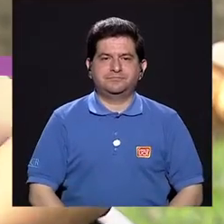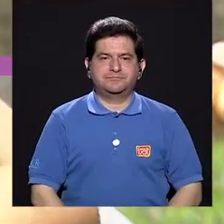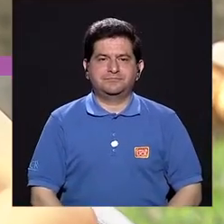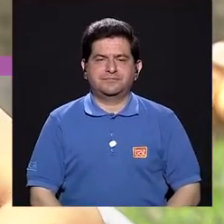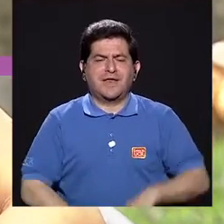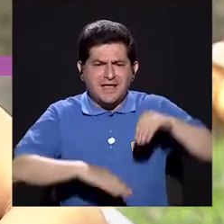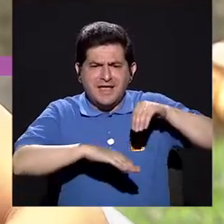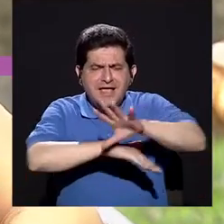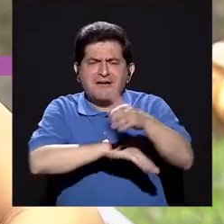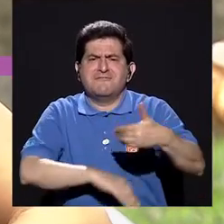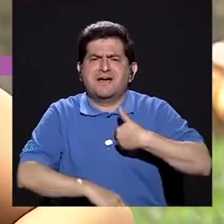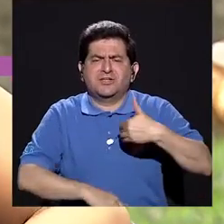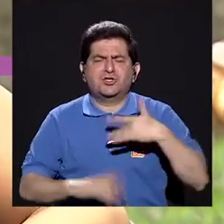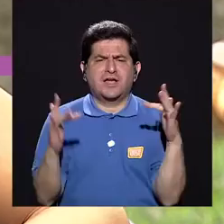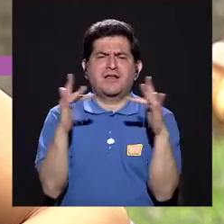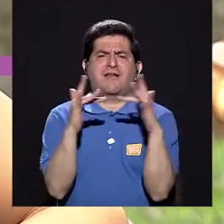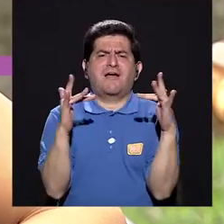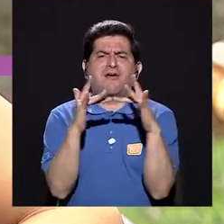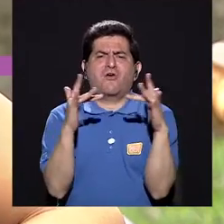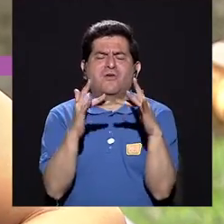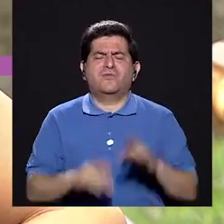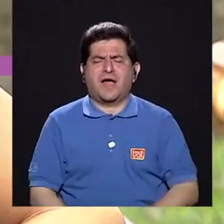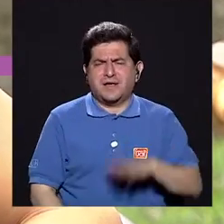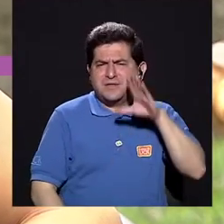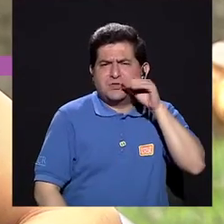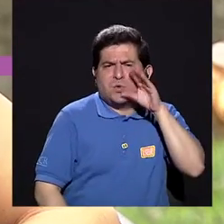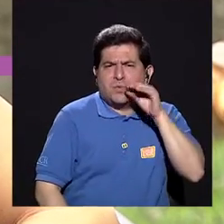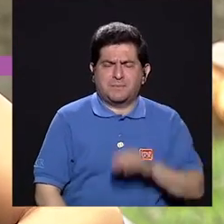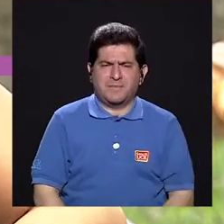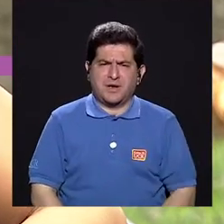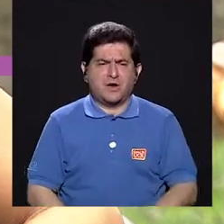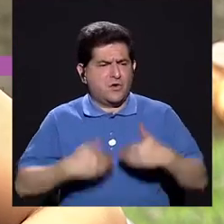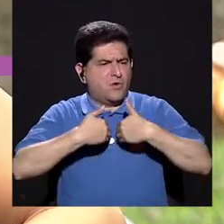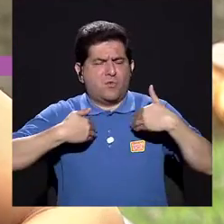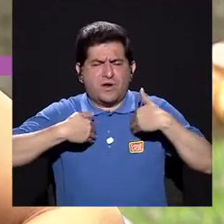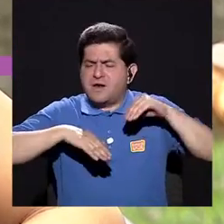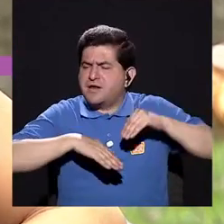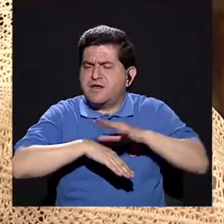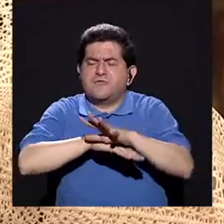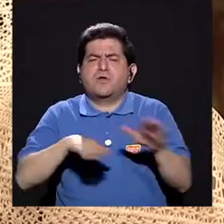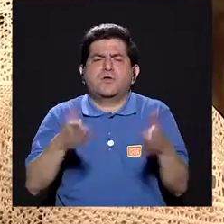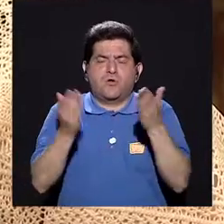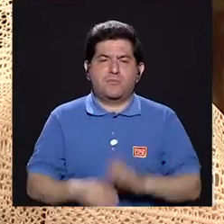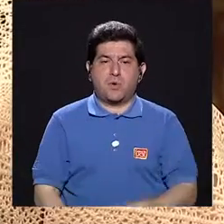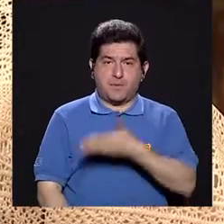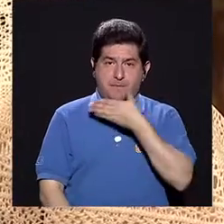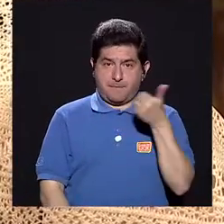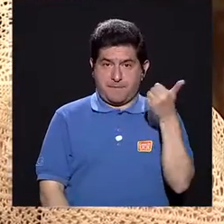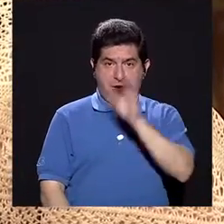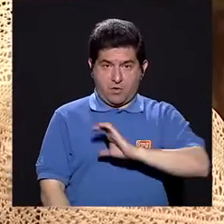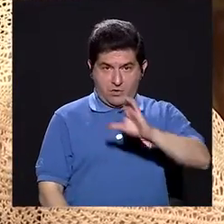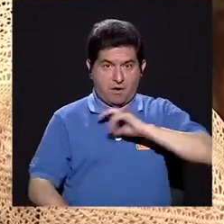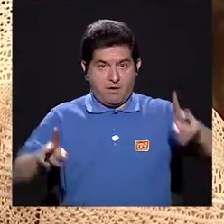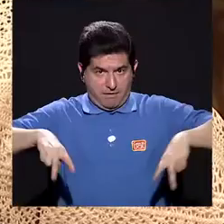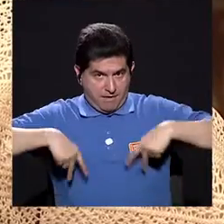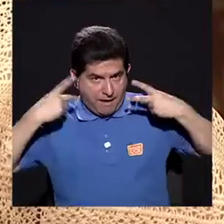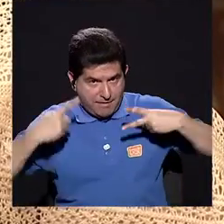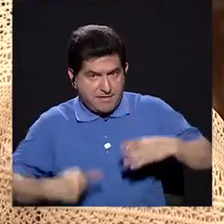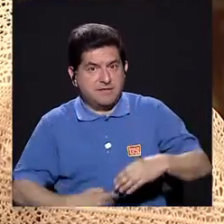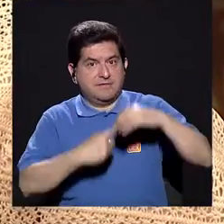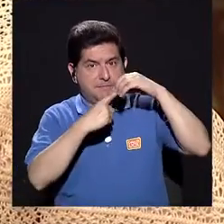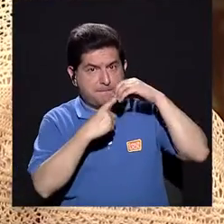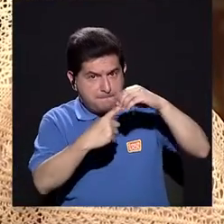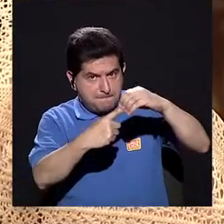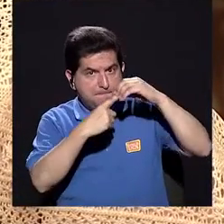¿Cuál es el efecto que tiene el contacto del perro, del animalito sobre él? Mejorar la calidad de vida es el